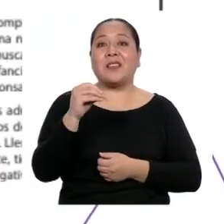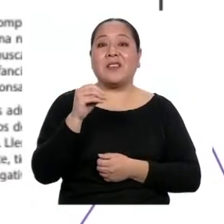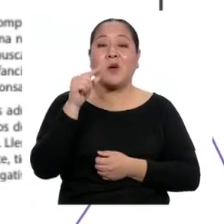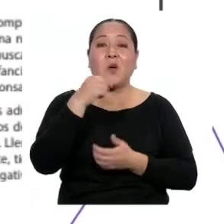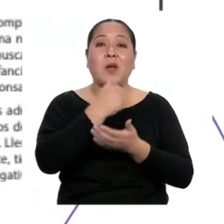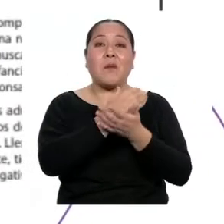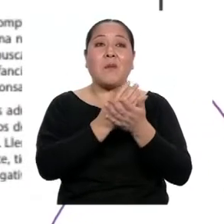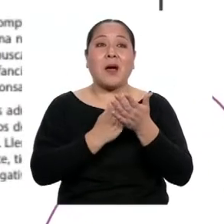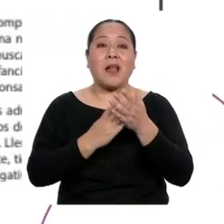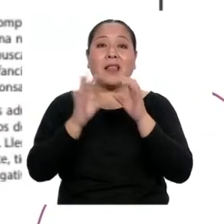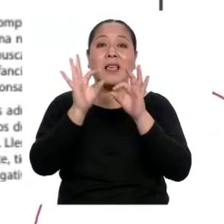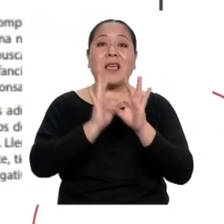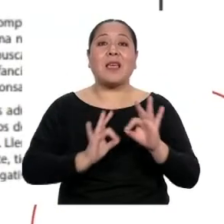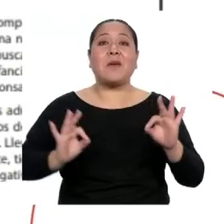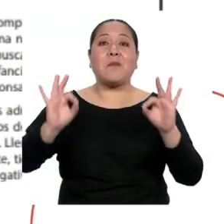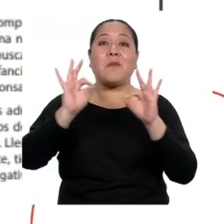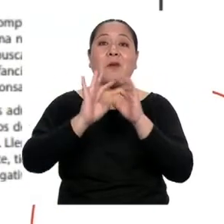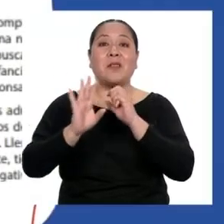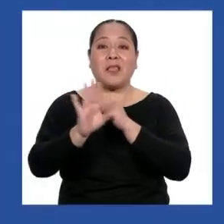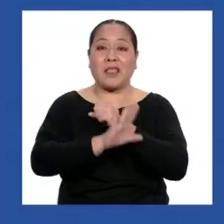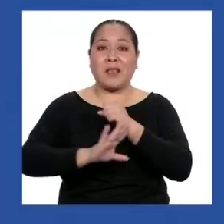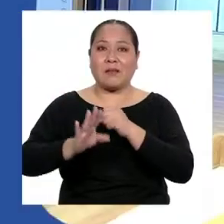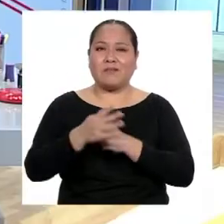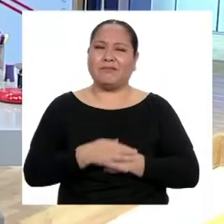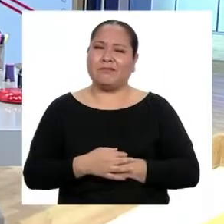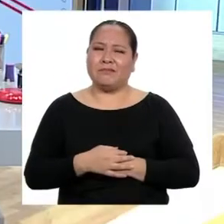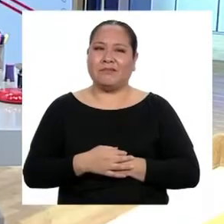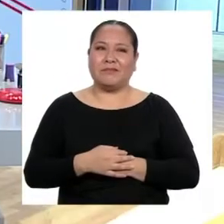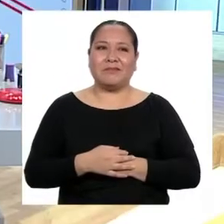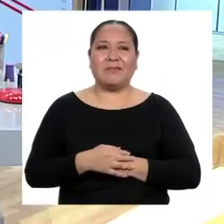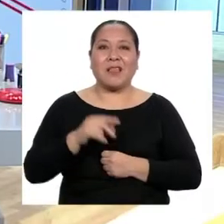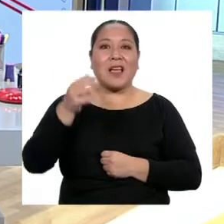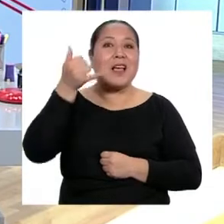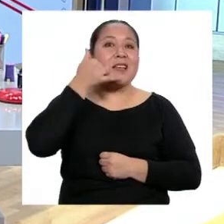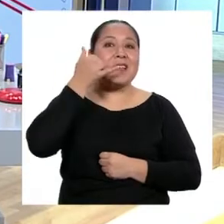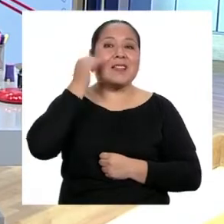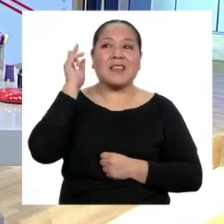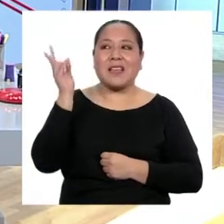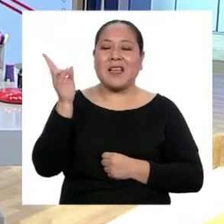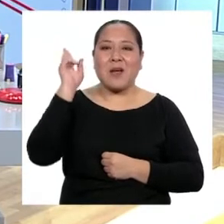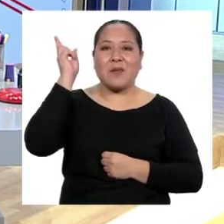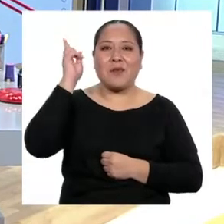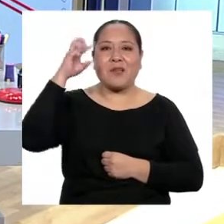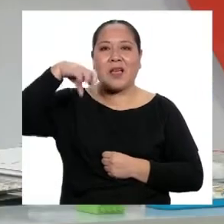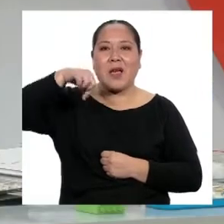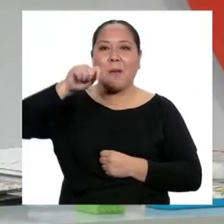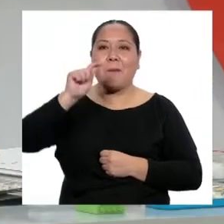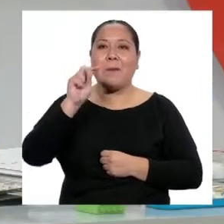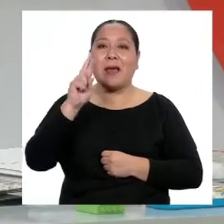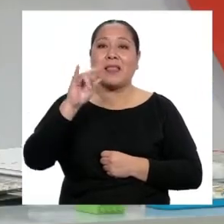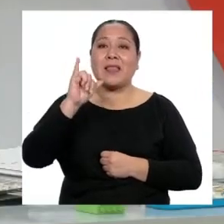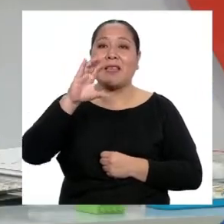etapa fundamental. ¡Qué oportuno! Llamaré a la profesora Patricia Castilla.